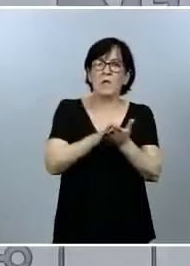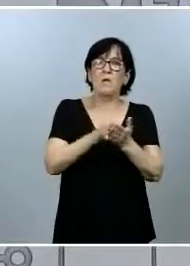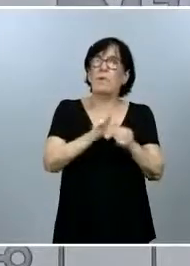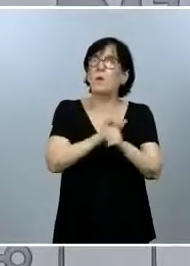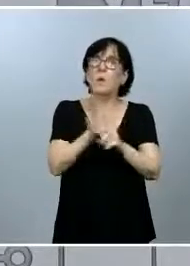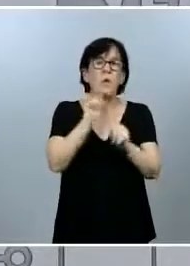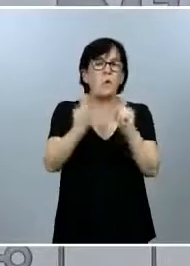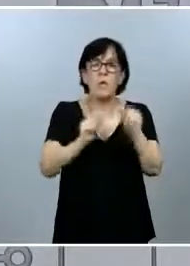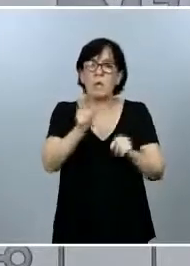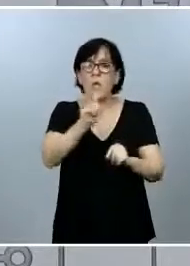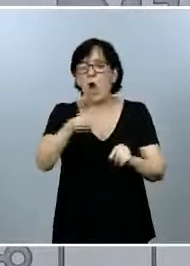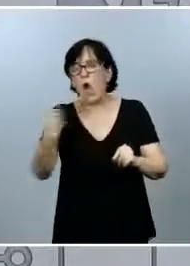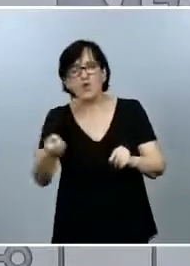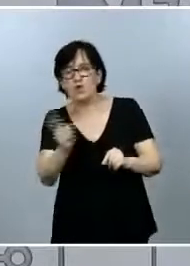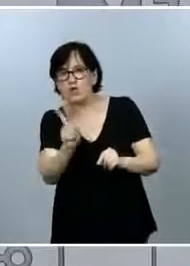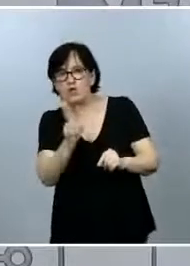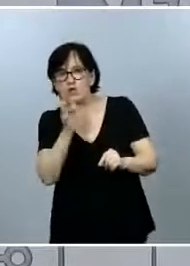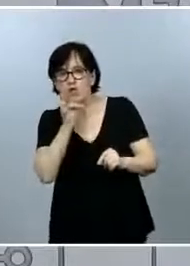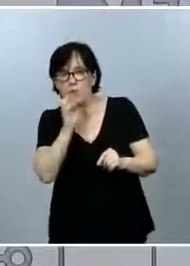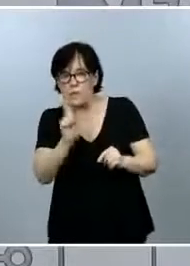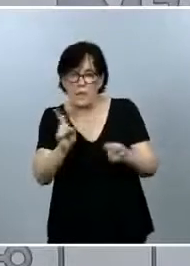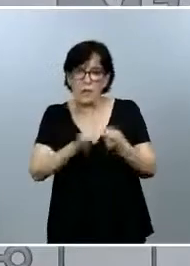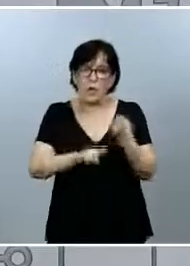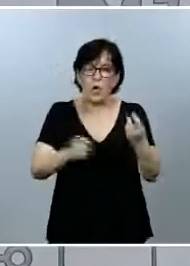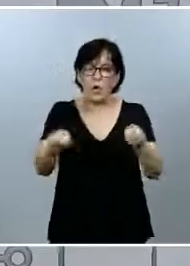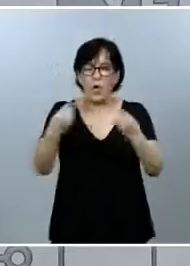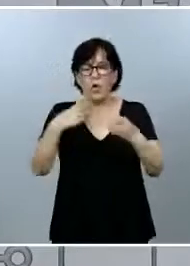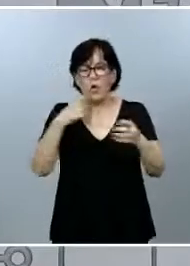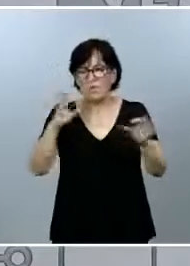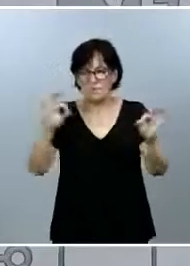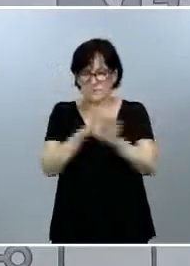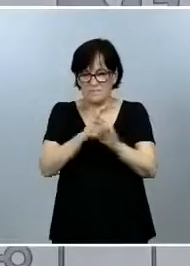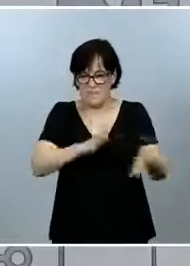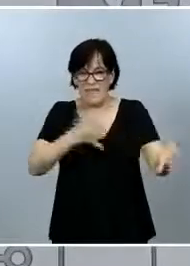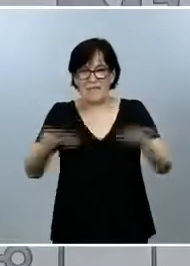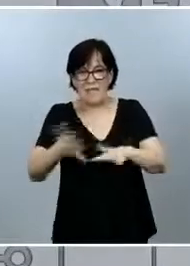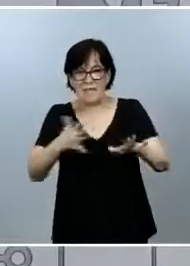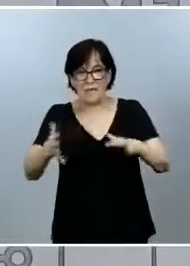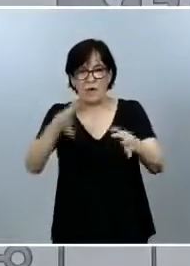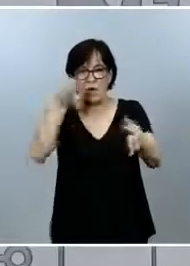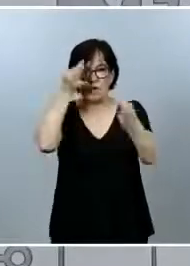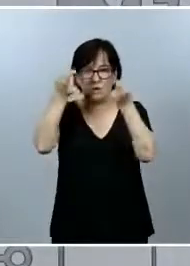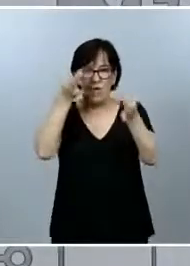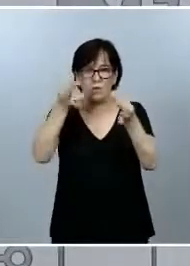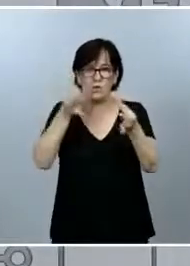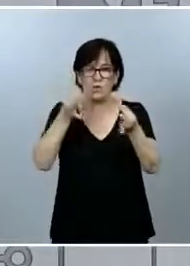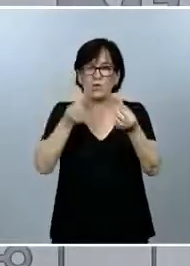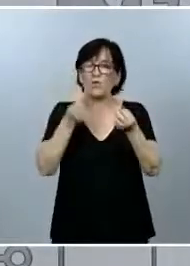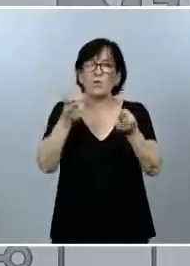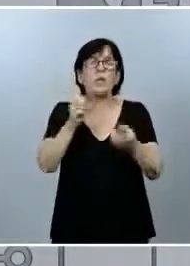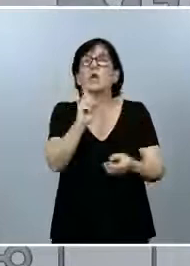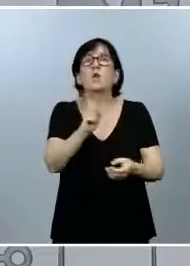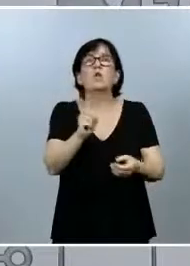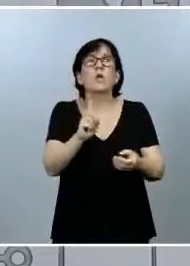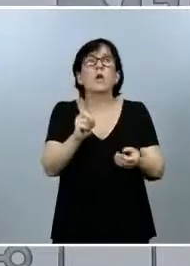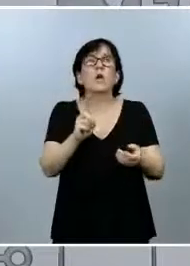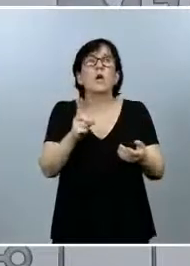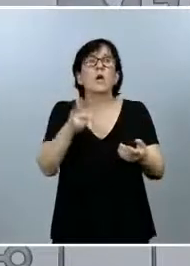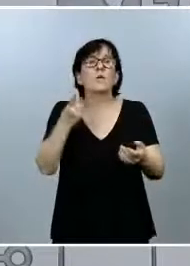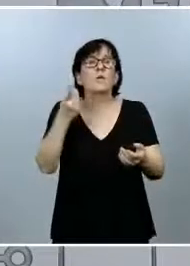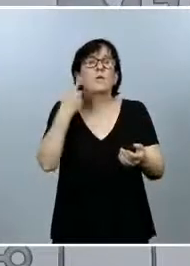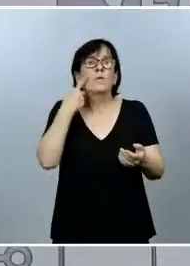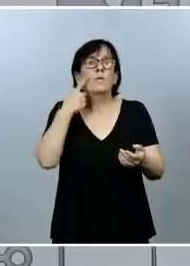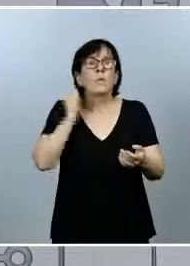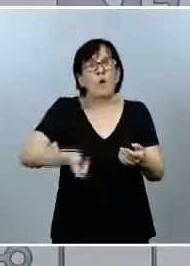confirmados. En otros casos ha habido errores en la transcripción de datos, que eso es algo que no es excesivamente frecuente, pero sí que